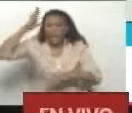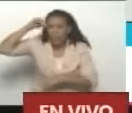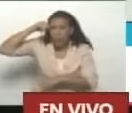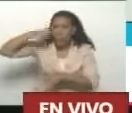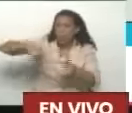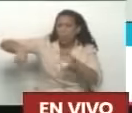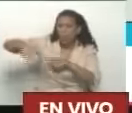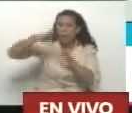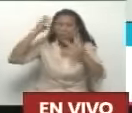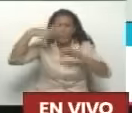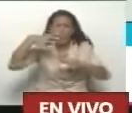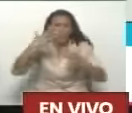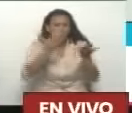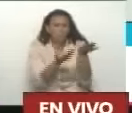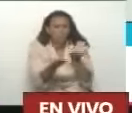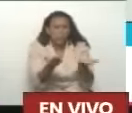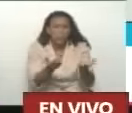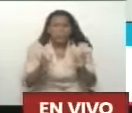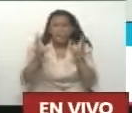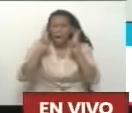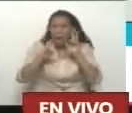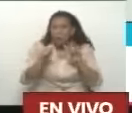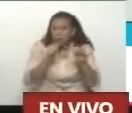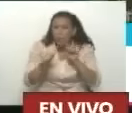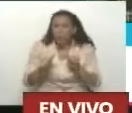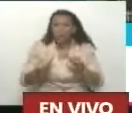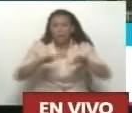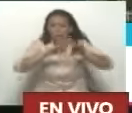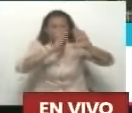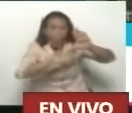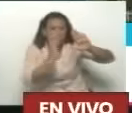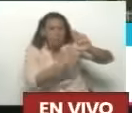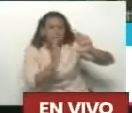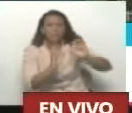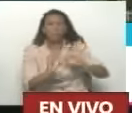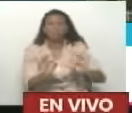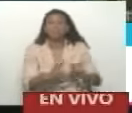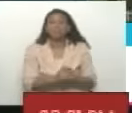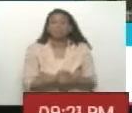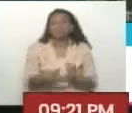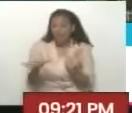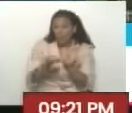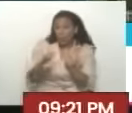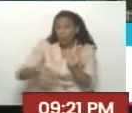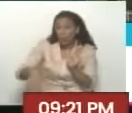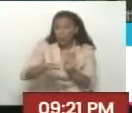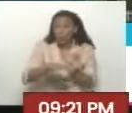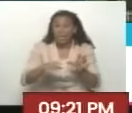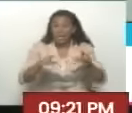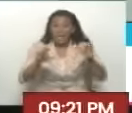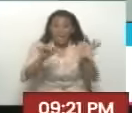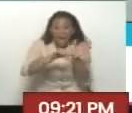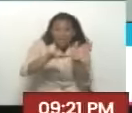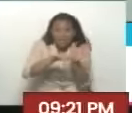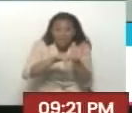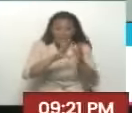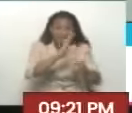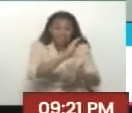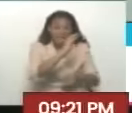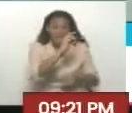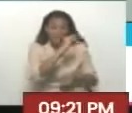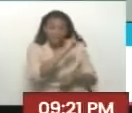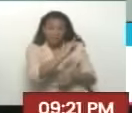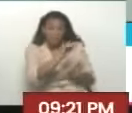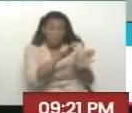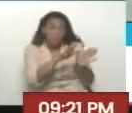iluminación, la canalización de las aguas, la fachada, como lo dijo el compañero, también en el punto y círculo de la comunidad. Bueno, se está